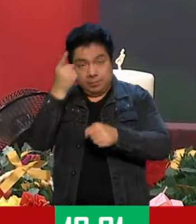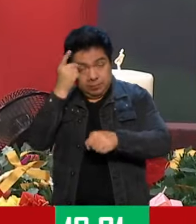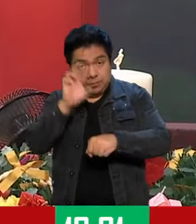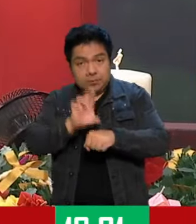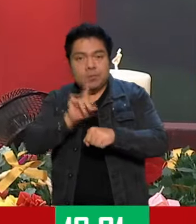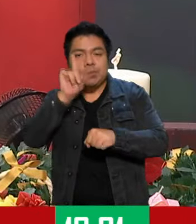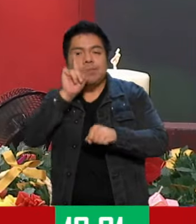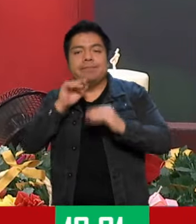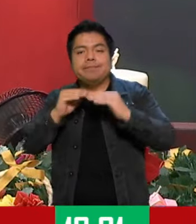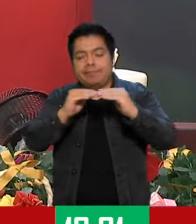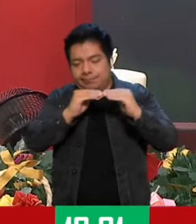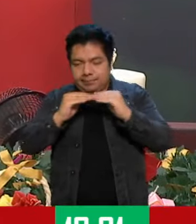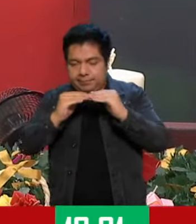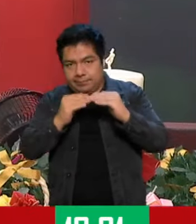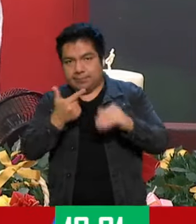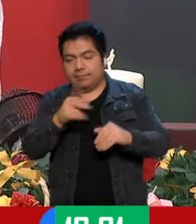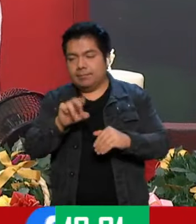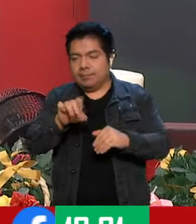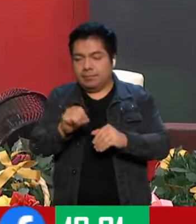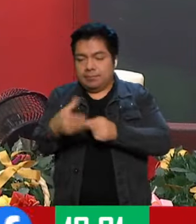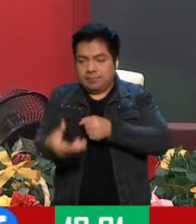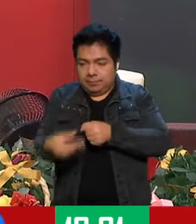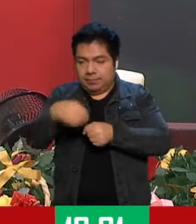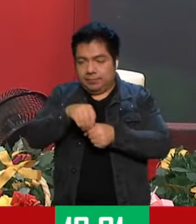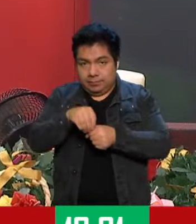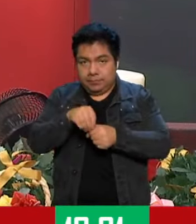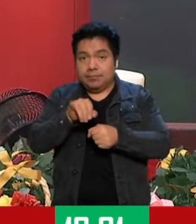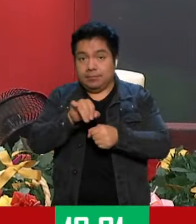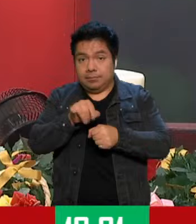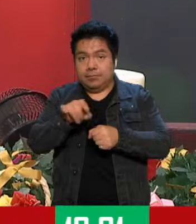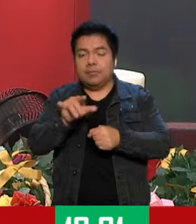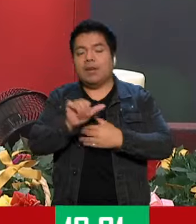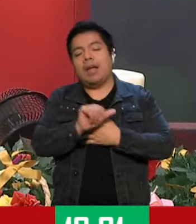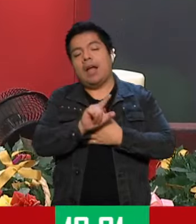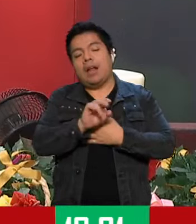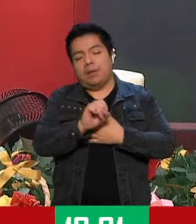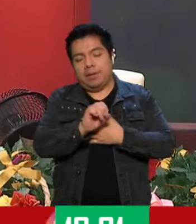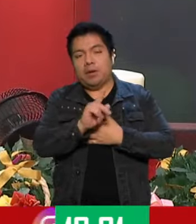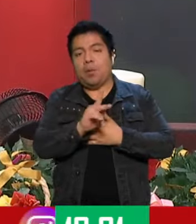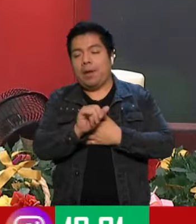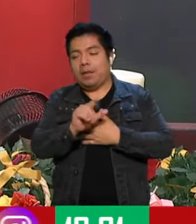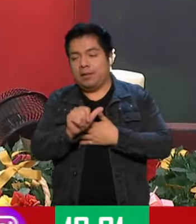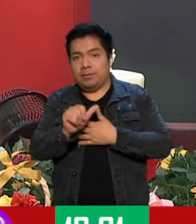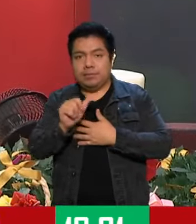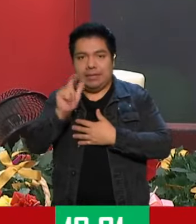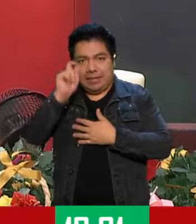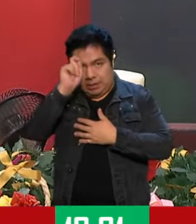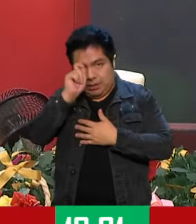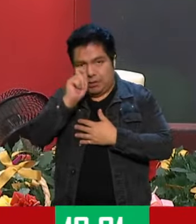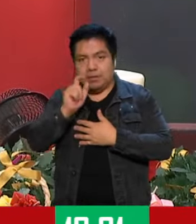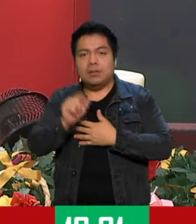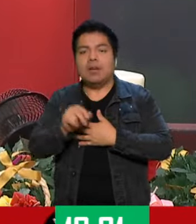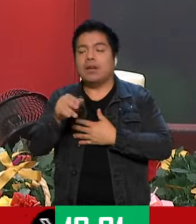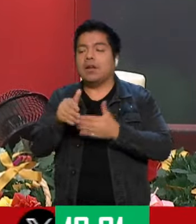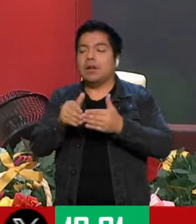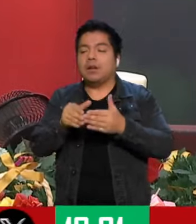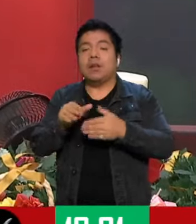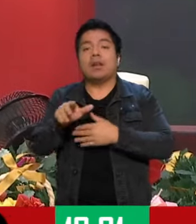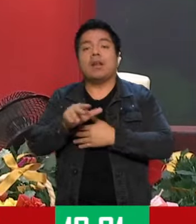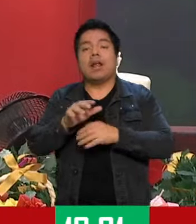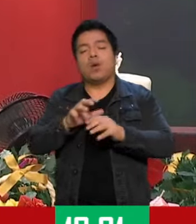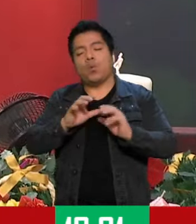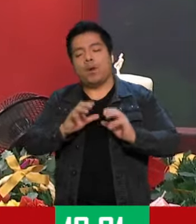Igualdad de Género e Inclusión y Alberto Ortega Padilla, capitán de Navío Cuerpo